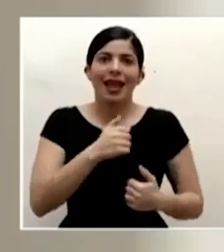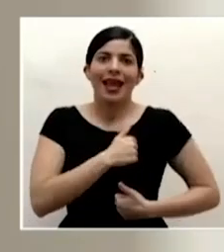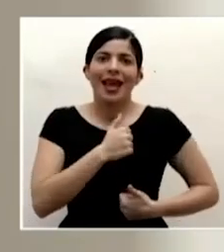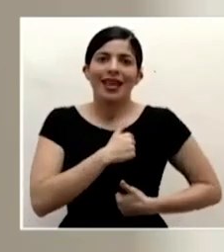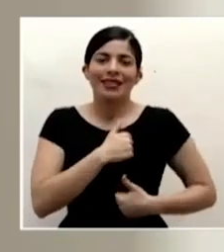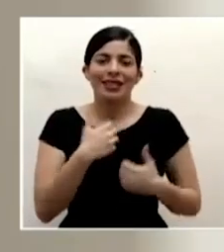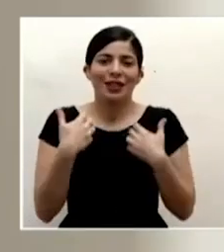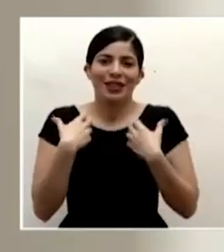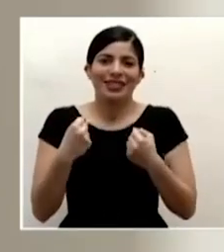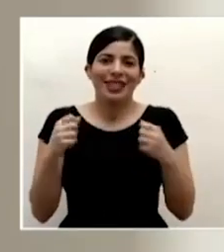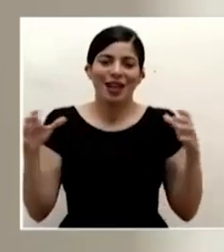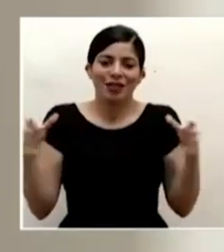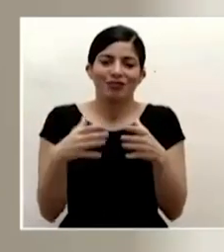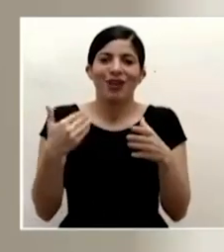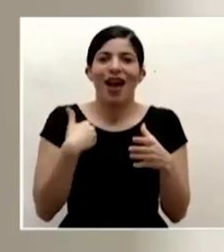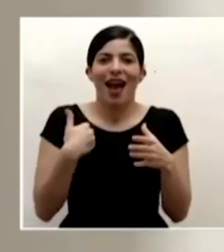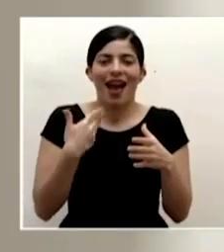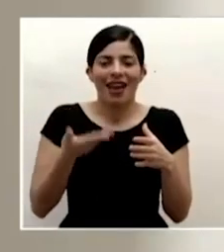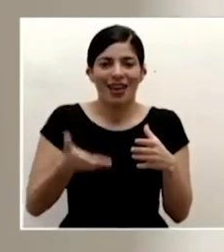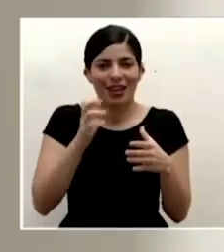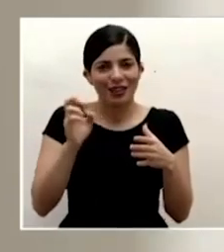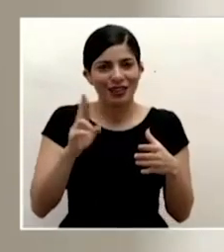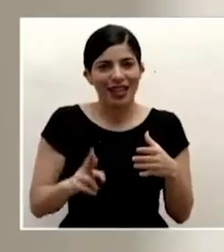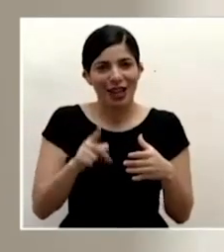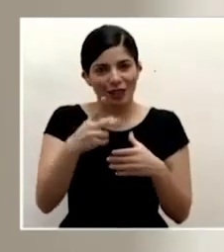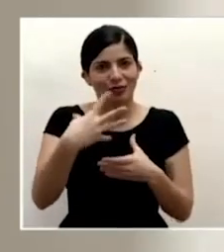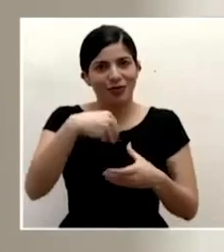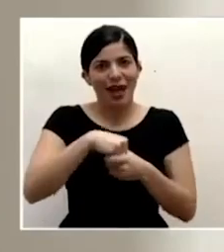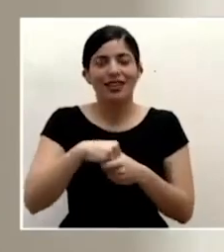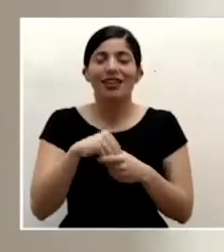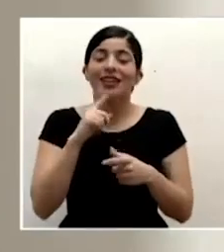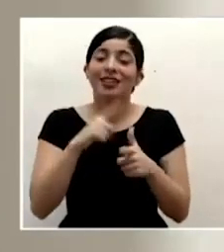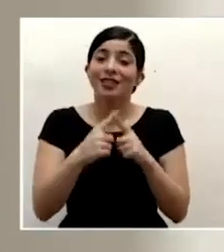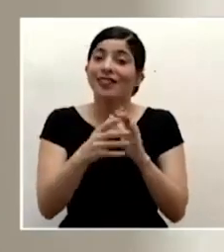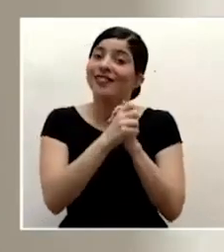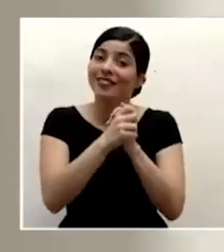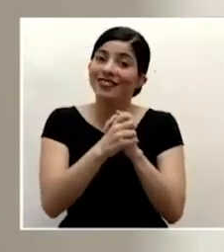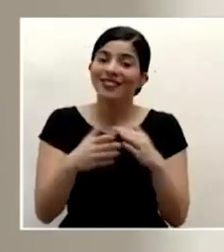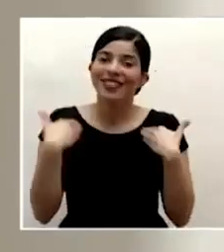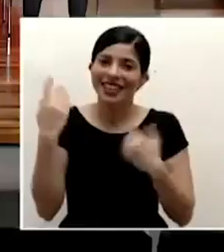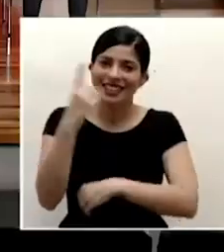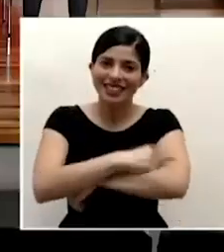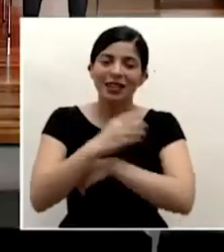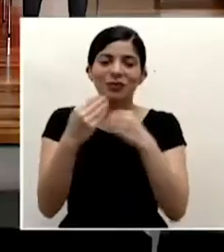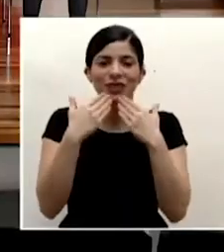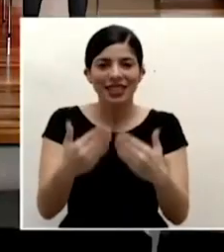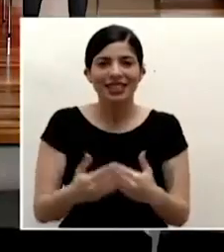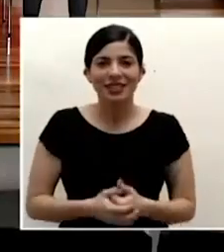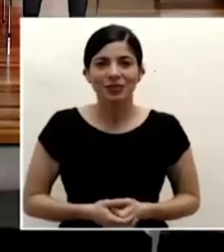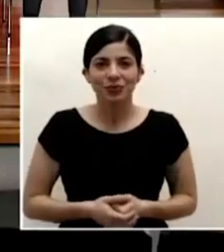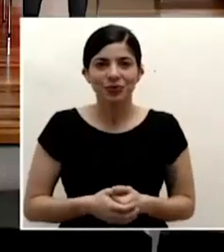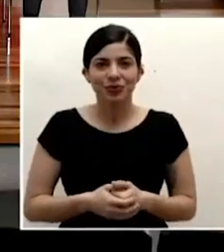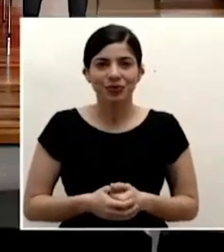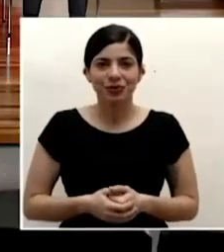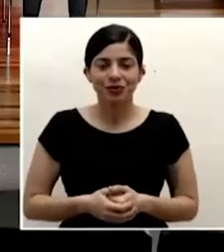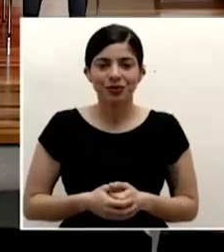todos y todas en Costa Rica así que feliz día y muchas gracias a